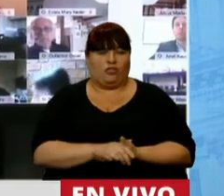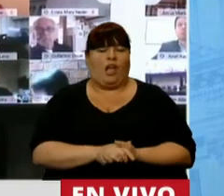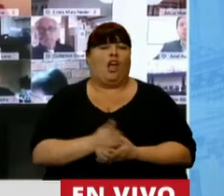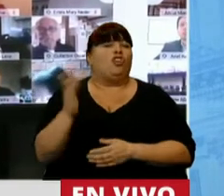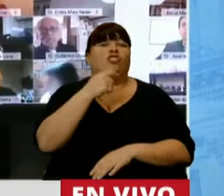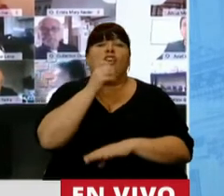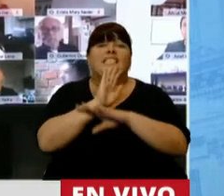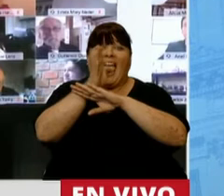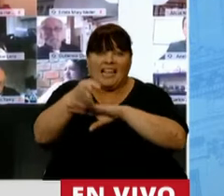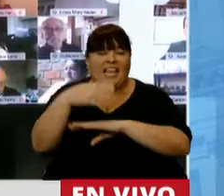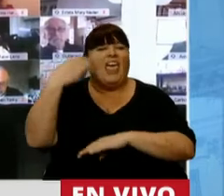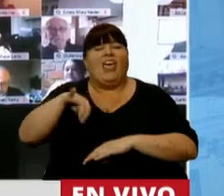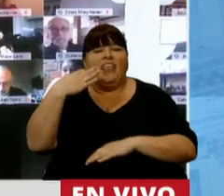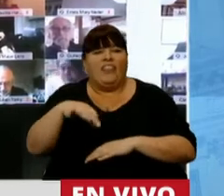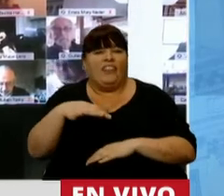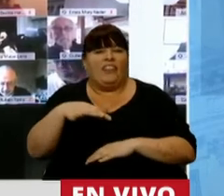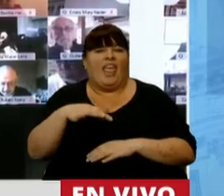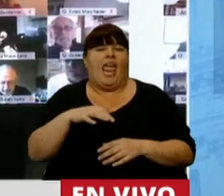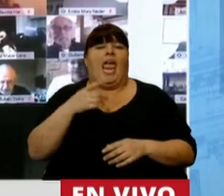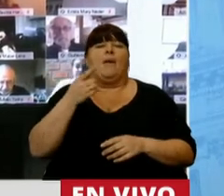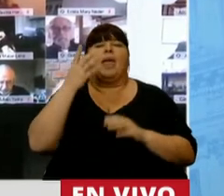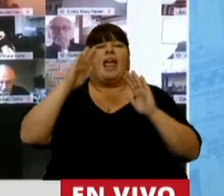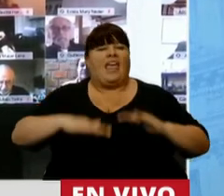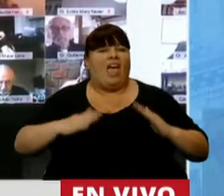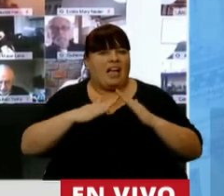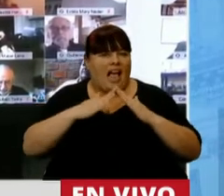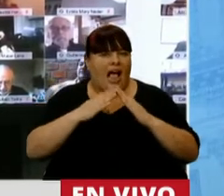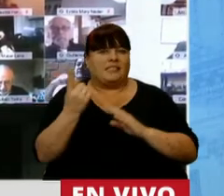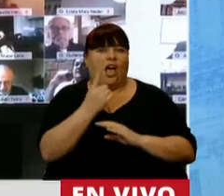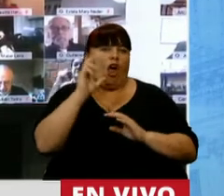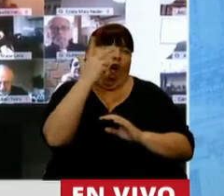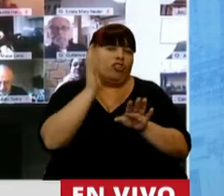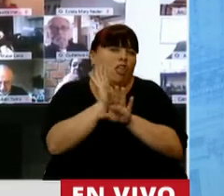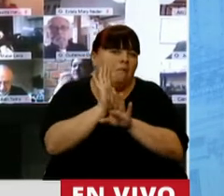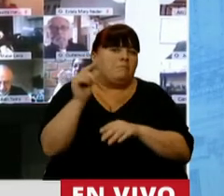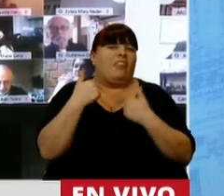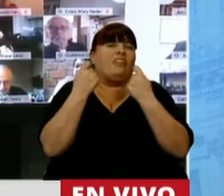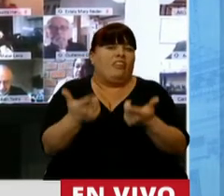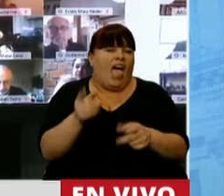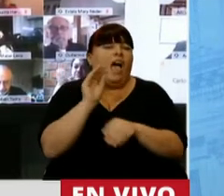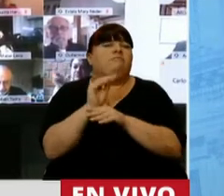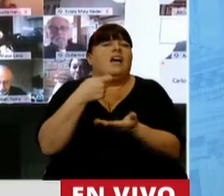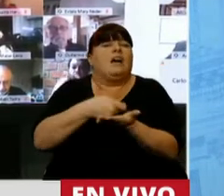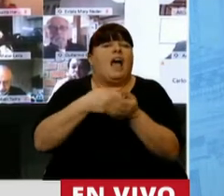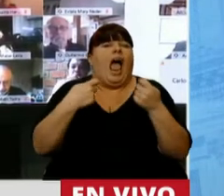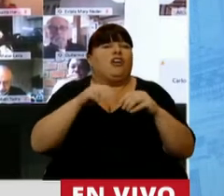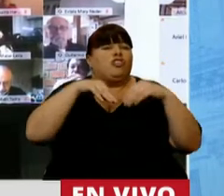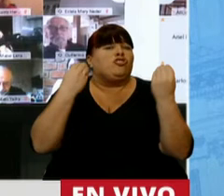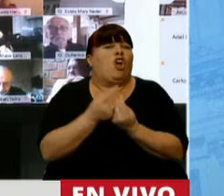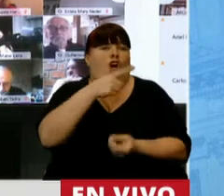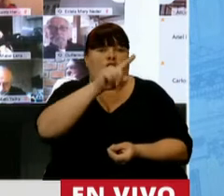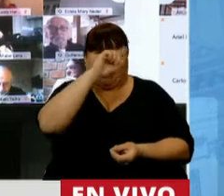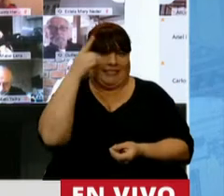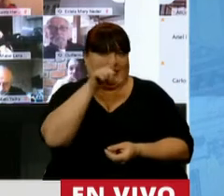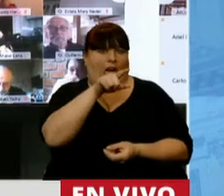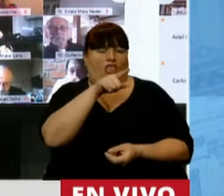aquellos que ingresan, digamos, tienen que realizar una cuarentena en un lugar de alojamiento provisto y costeado en su totalidad por el